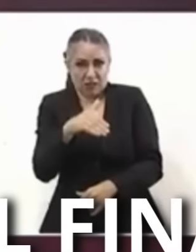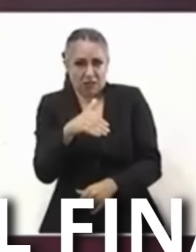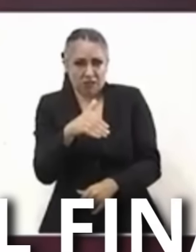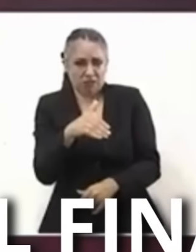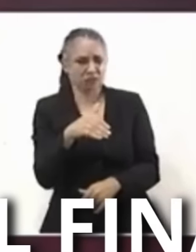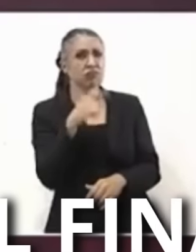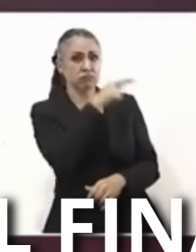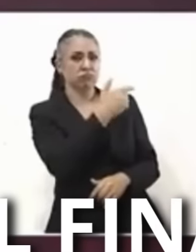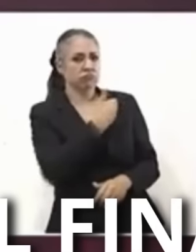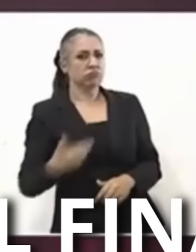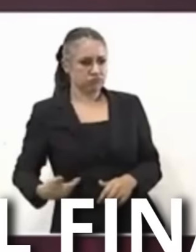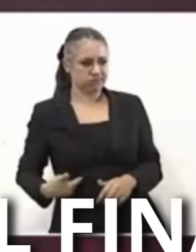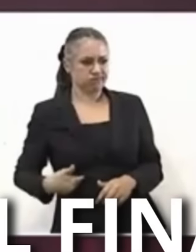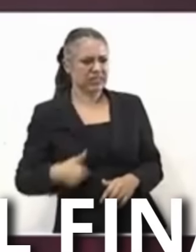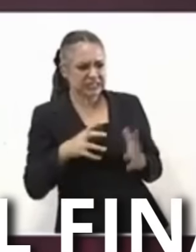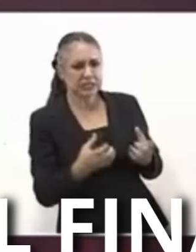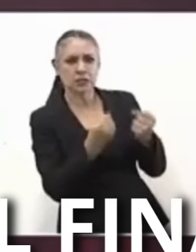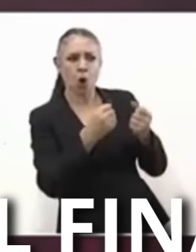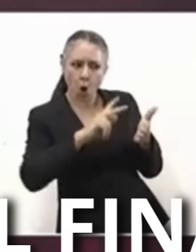pasajeros